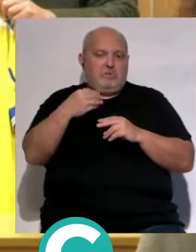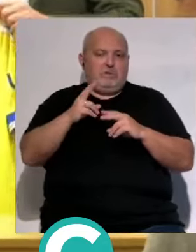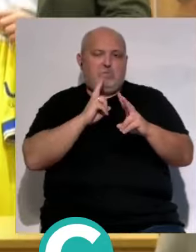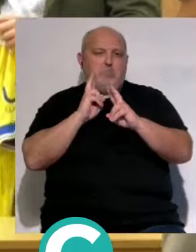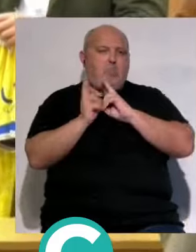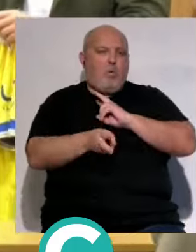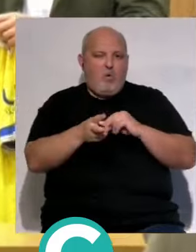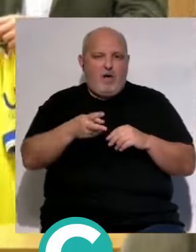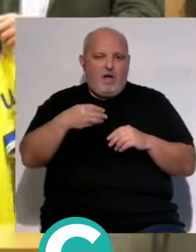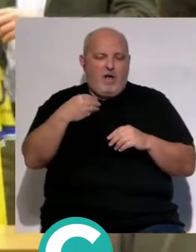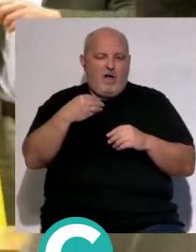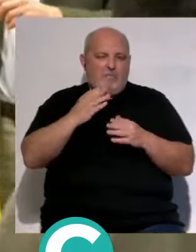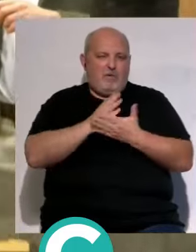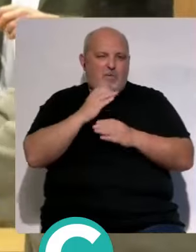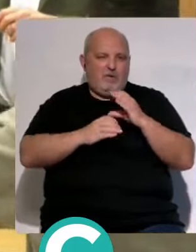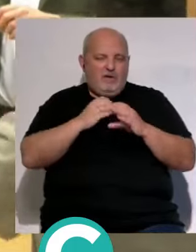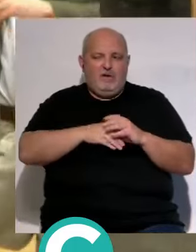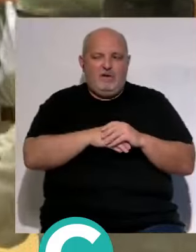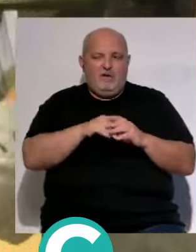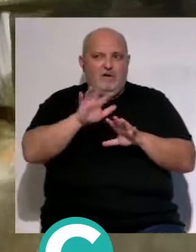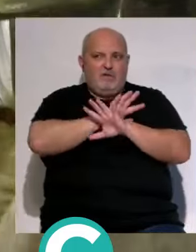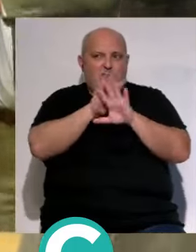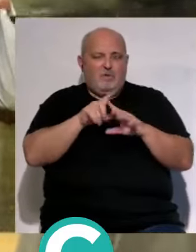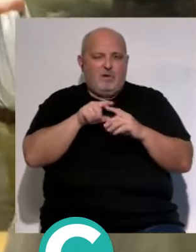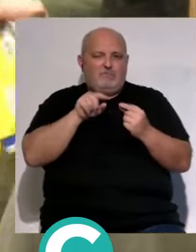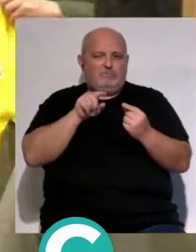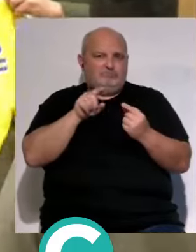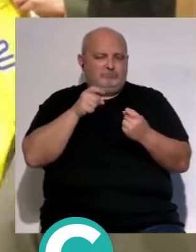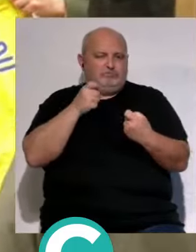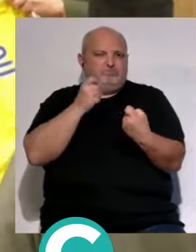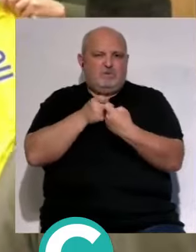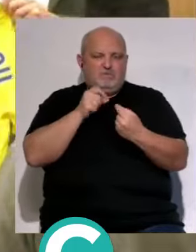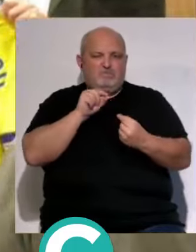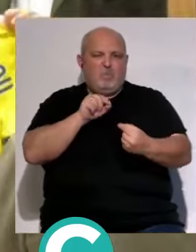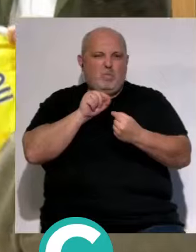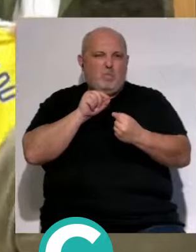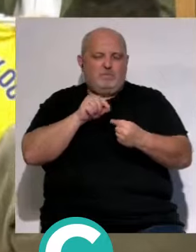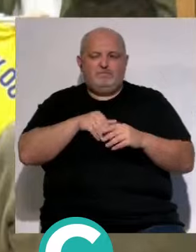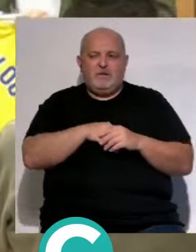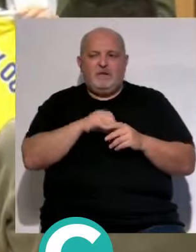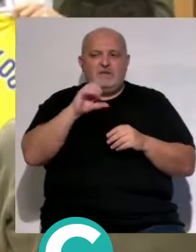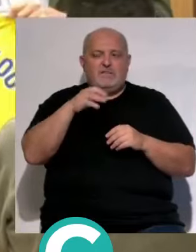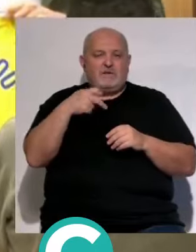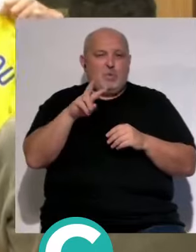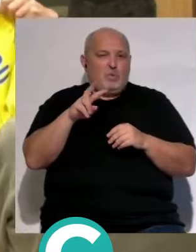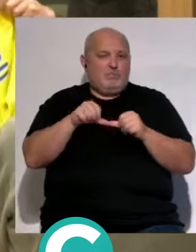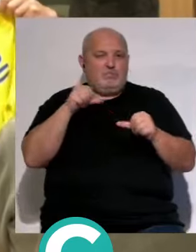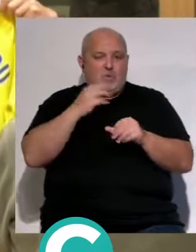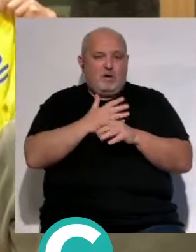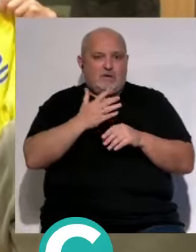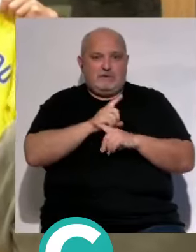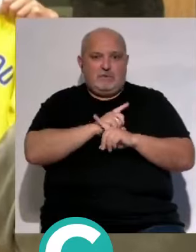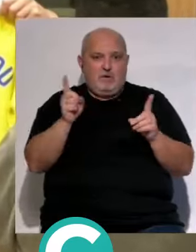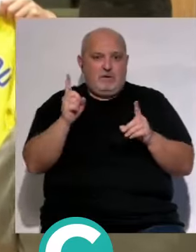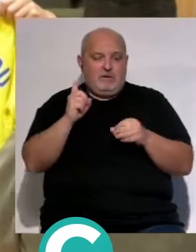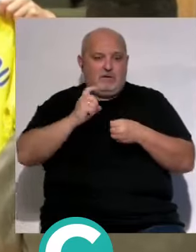está en la rueda de prensa los medios de comunicación parecían el diablo en la rueda de prensa que tuviste ahí a Samasekou no podemos decir como es porque es que ni lo ha